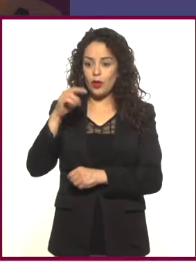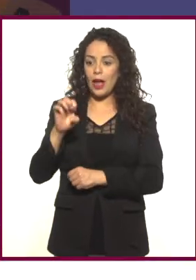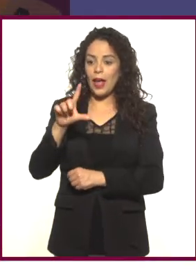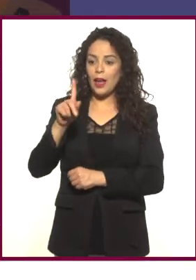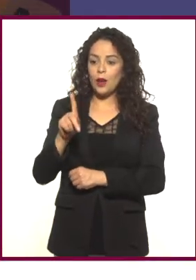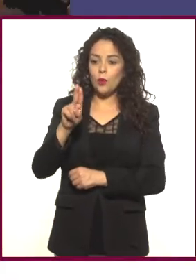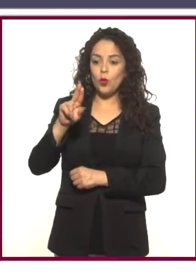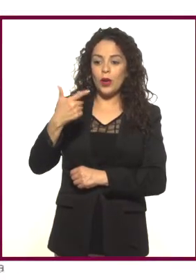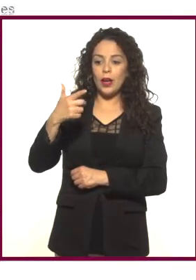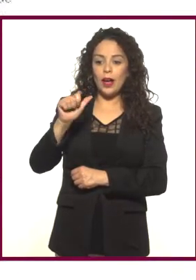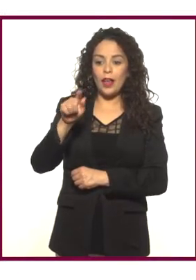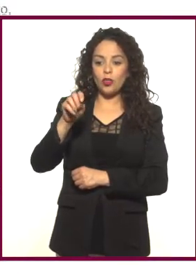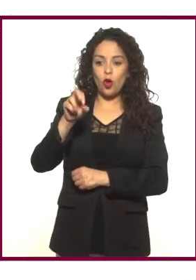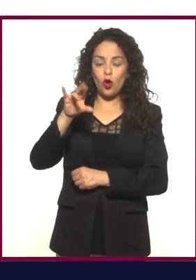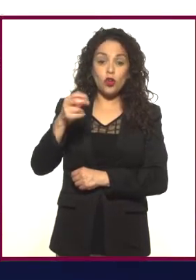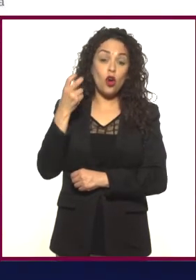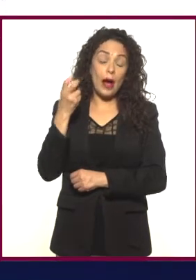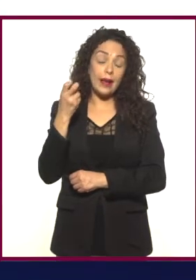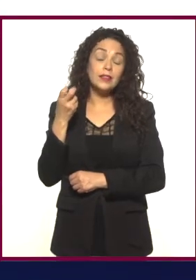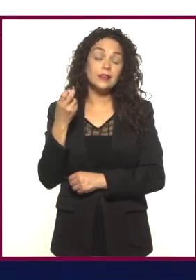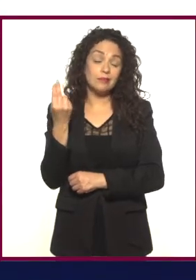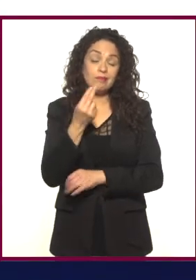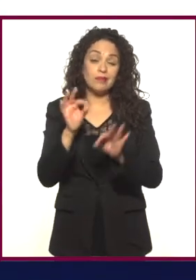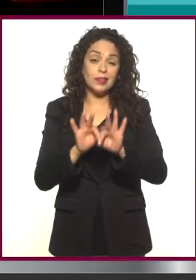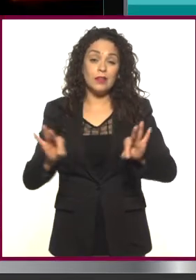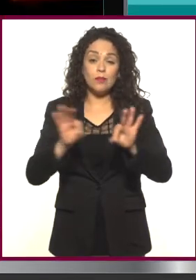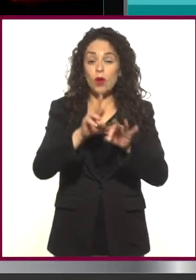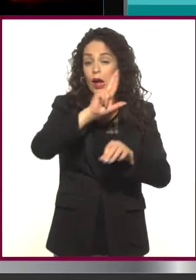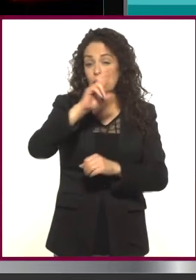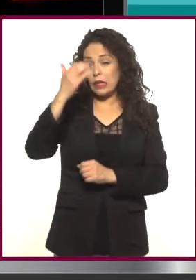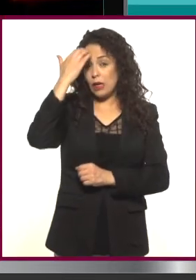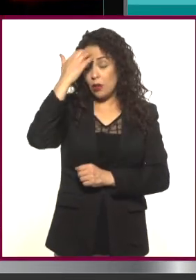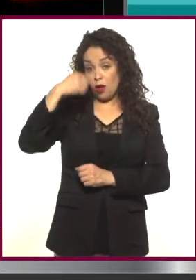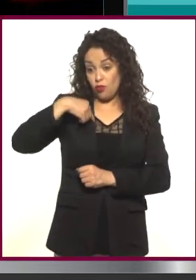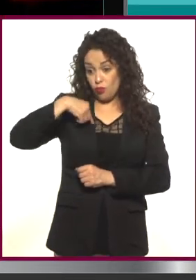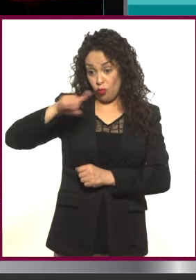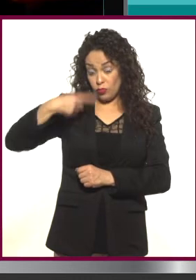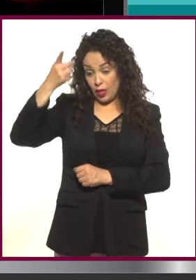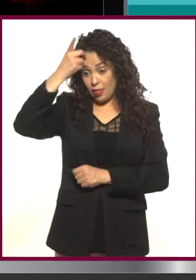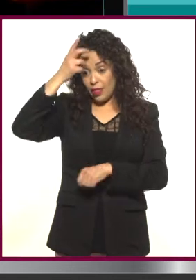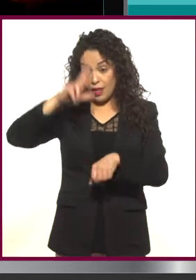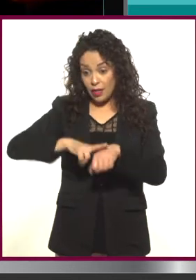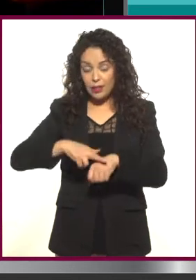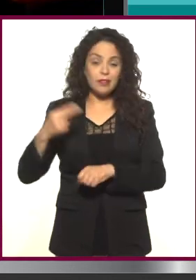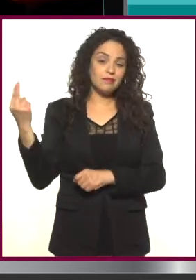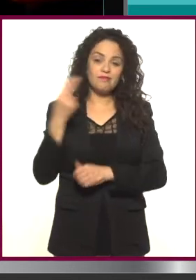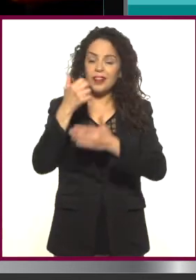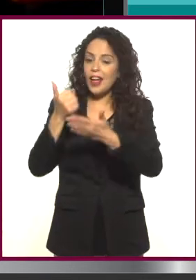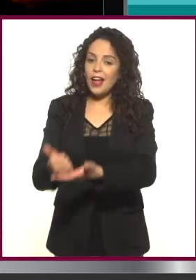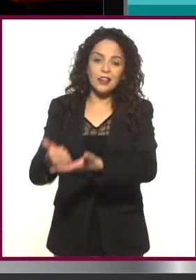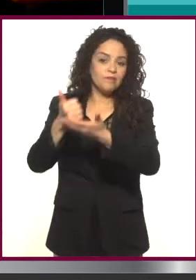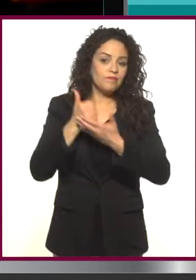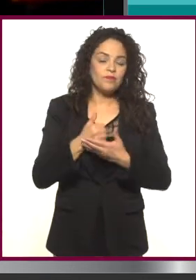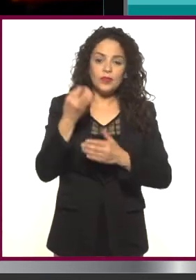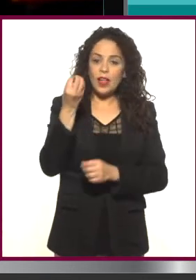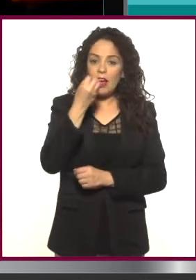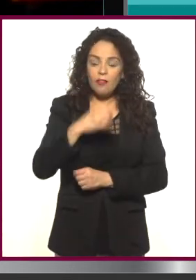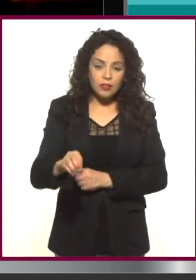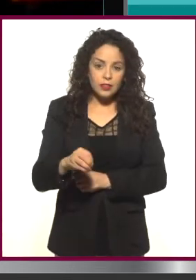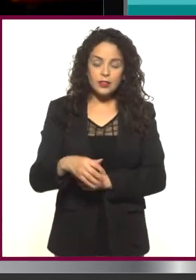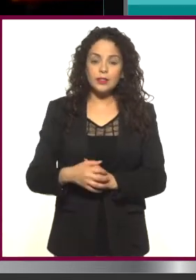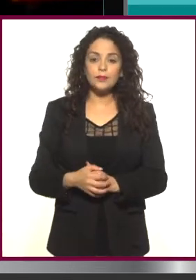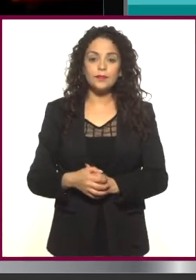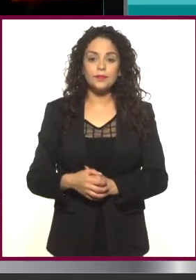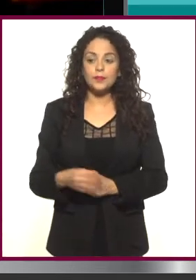Y creo que eso fue la clave, ¿no? Reconocer que yo como director necesitaba ayuda, necesitaba una